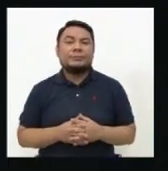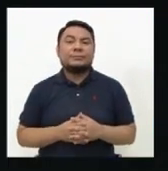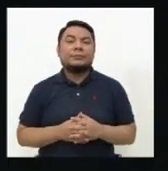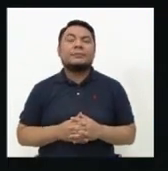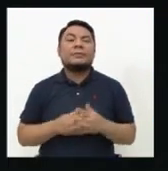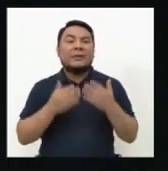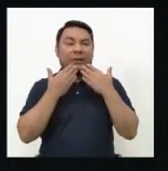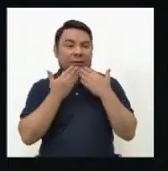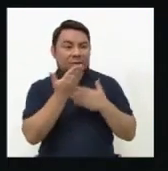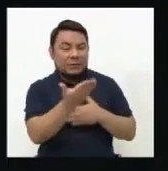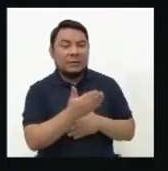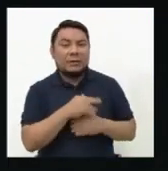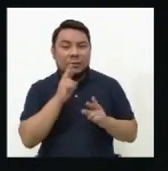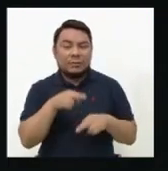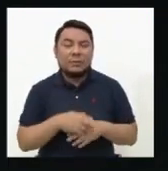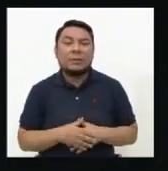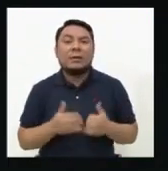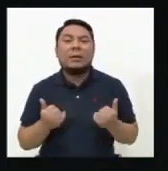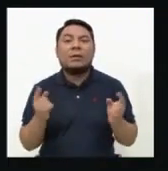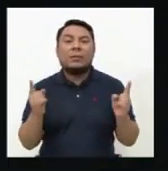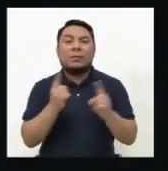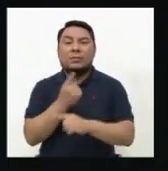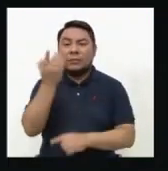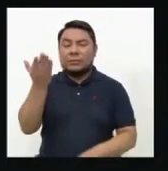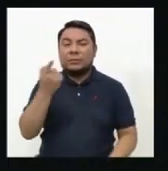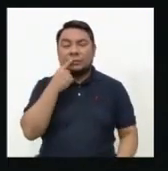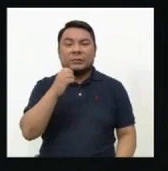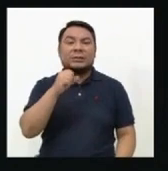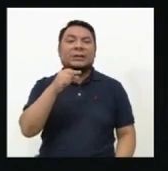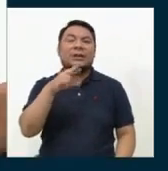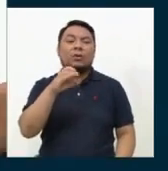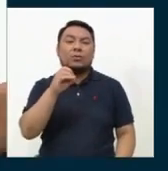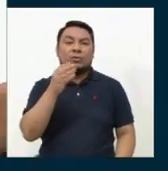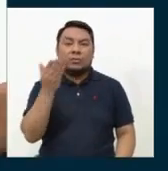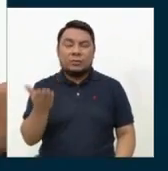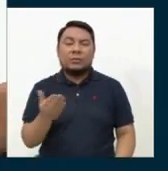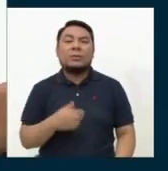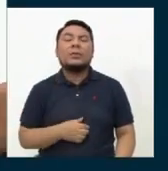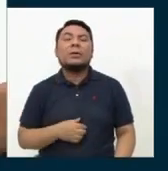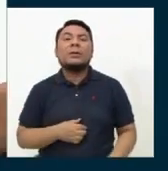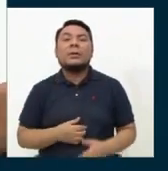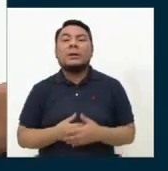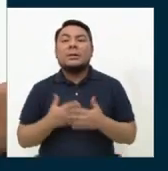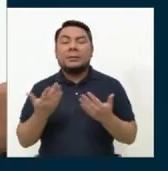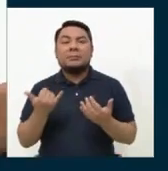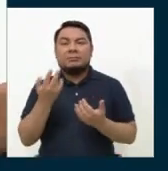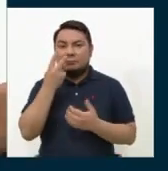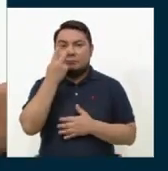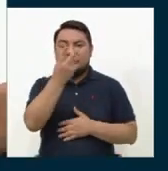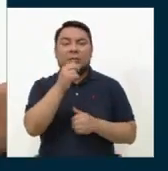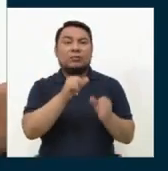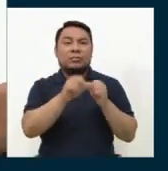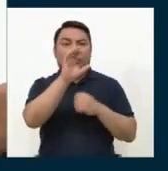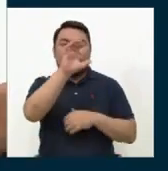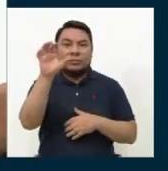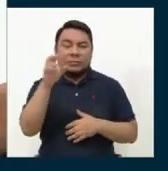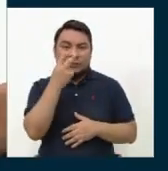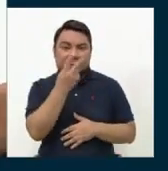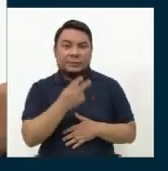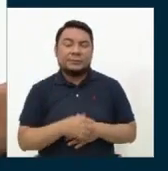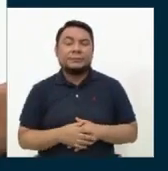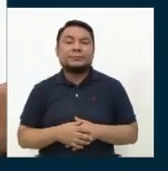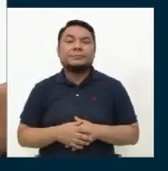Gracias, candidato Cordori. Es el turno del candidato segundo Sergio Vázquez Coronado y vamos a ver el mosaico juntos, por